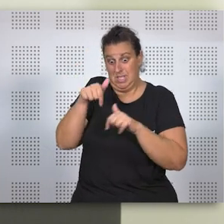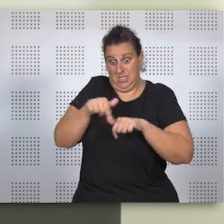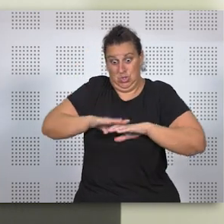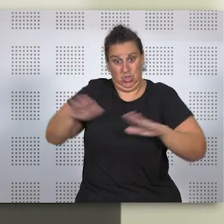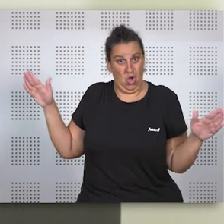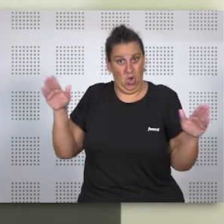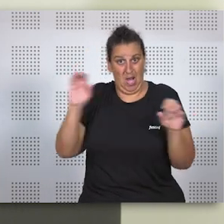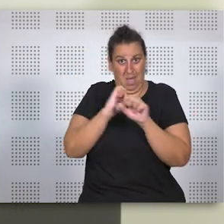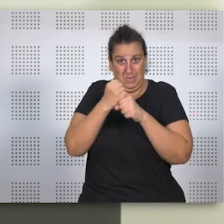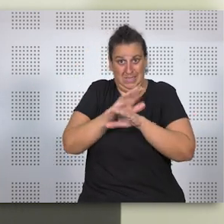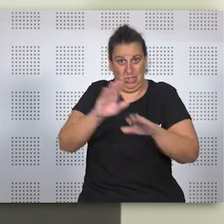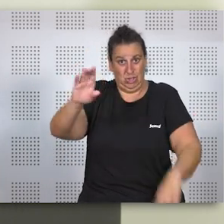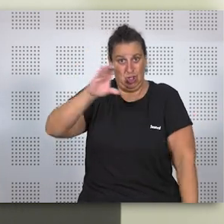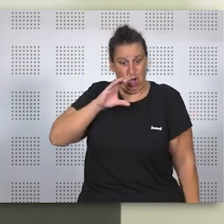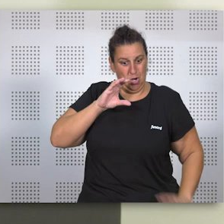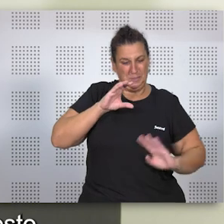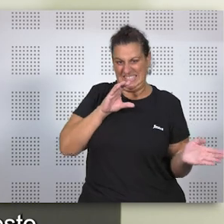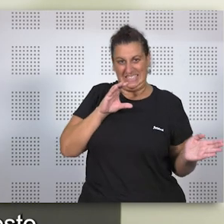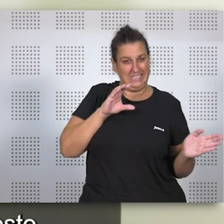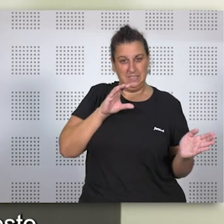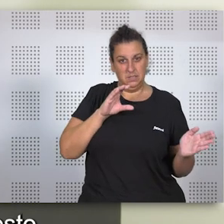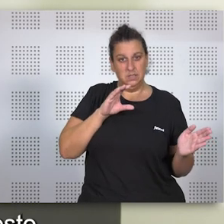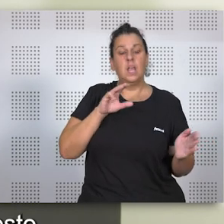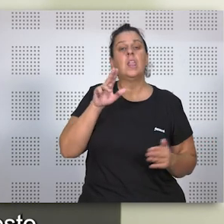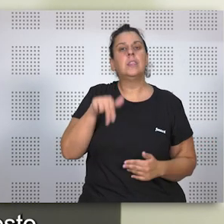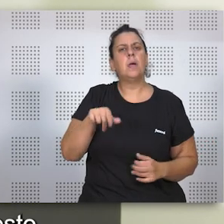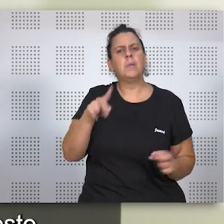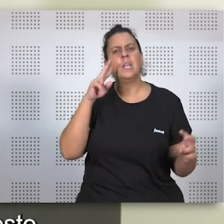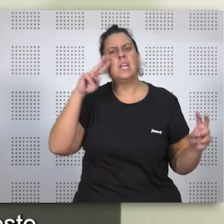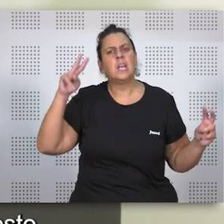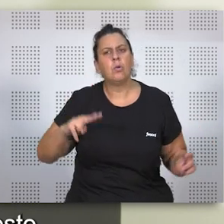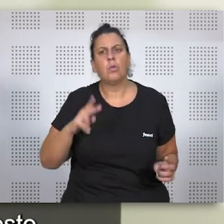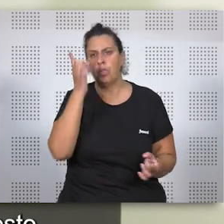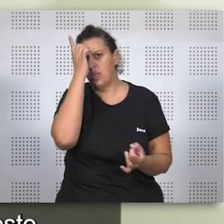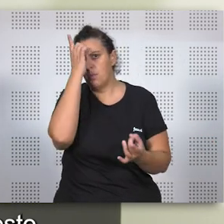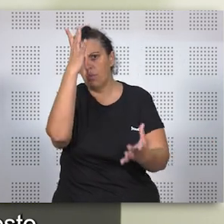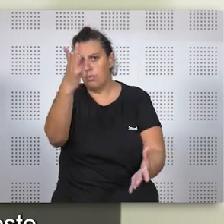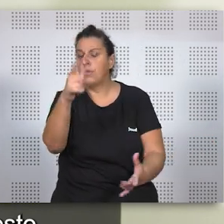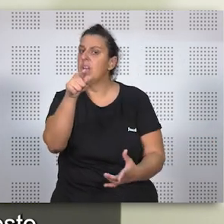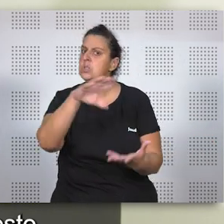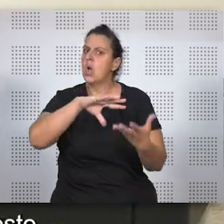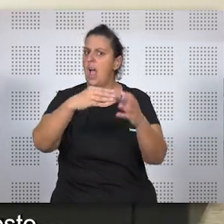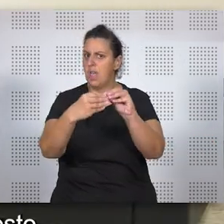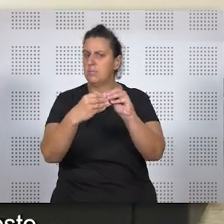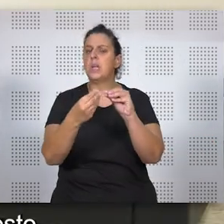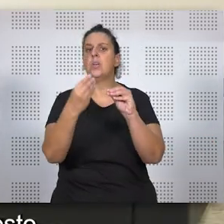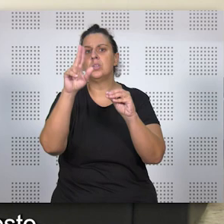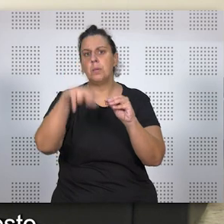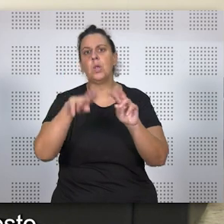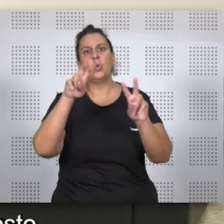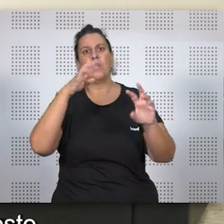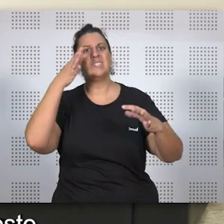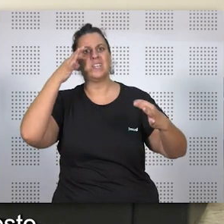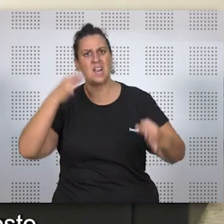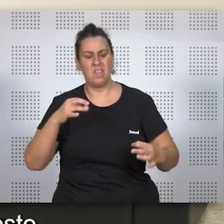esto. Eso es lógico, es la pensión de viudedad. Y luego, por otro lado, se reconoce, por fin también, esto hay que adaptarlo también a las nuevas realidades